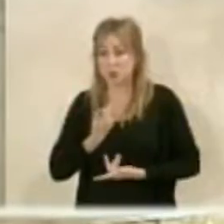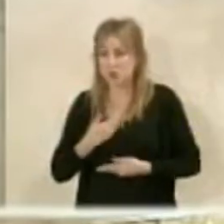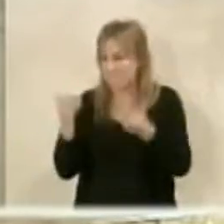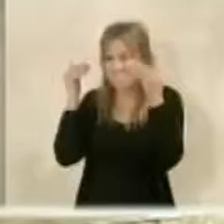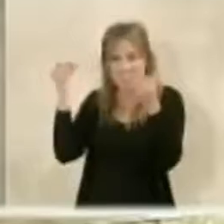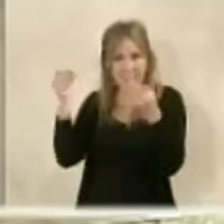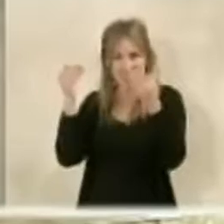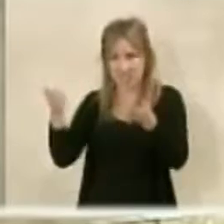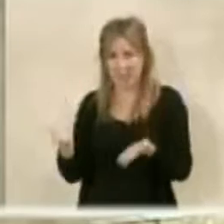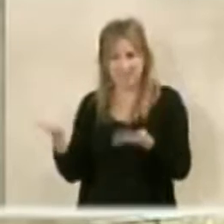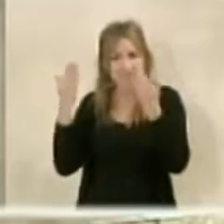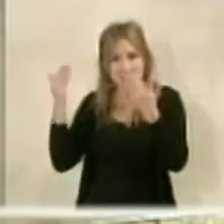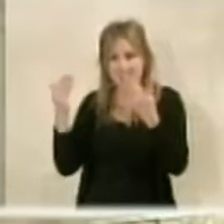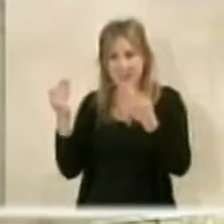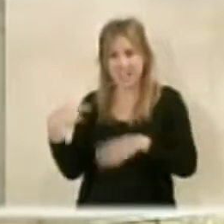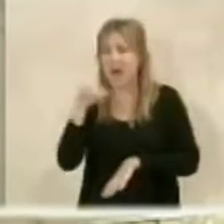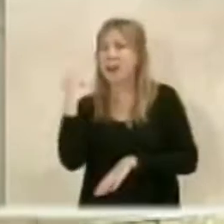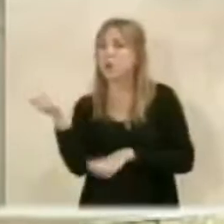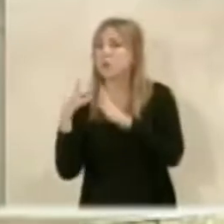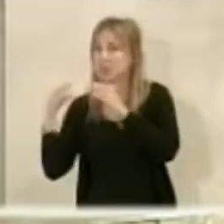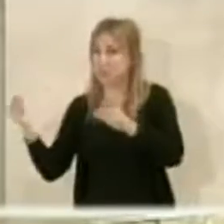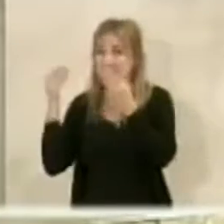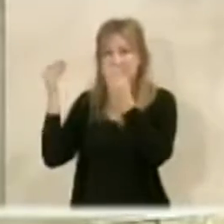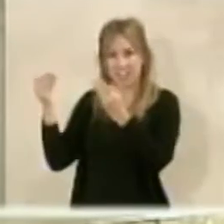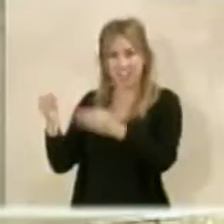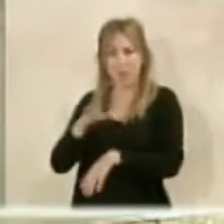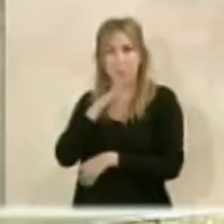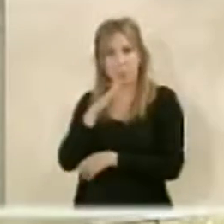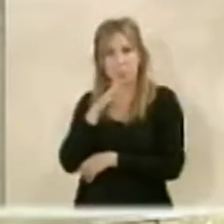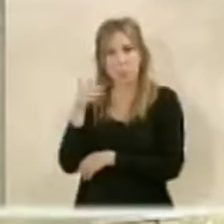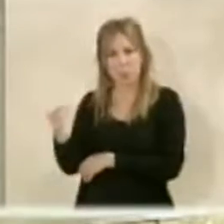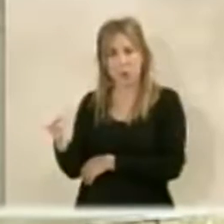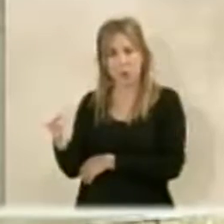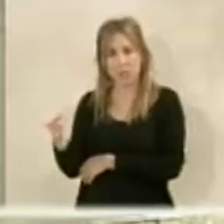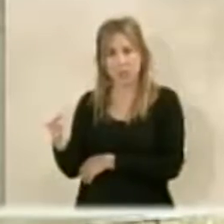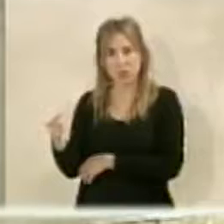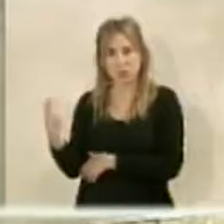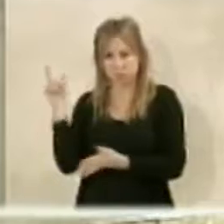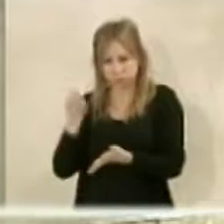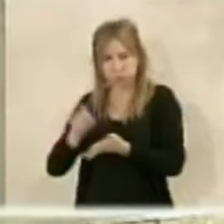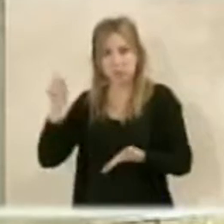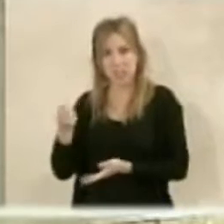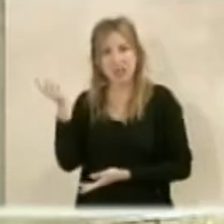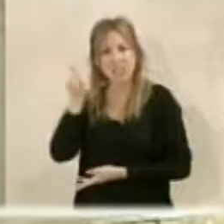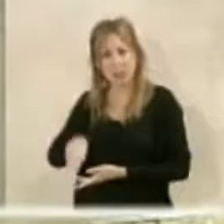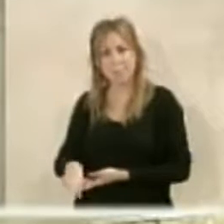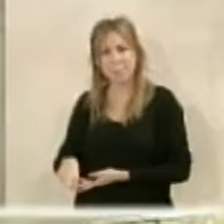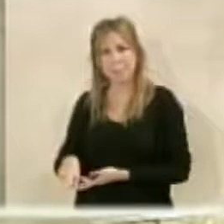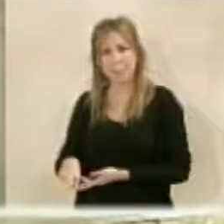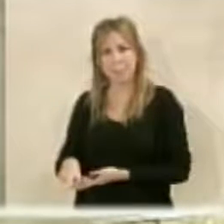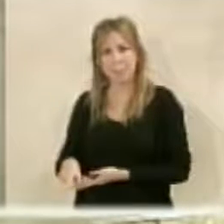felicitar, en este caso, a la Junta de Andalucía por haber sido ágil y haber sido muy